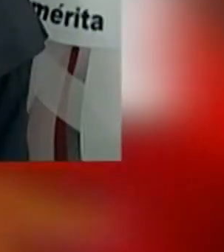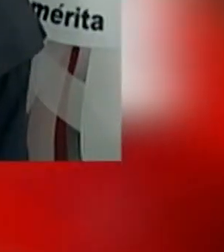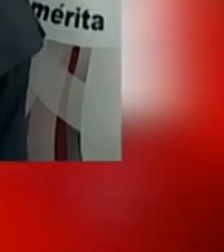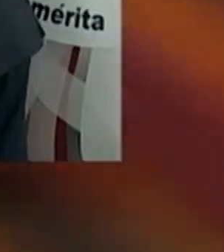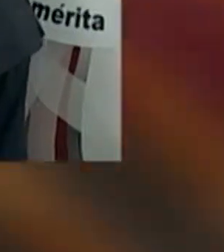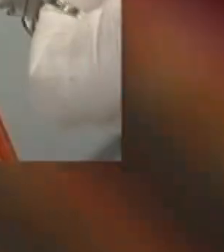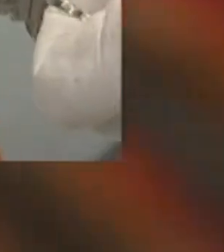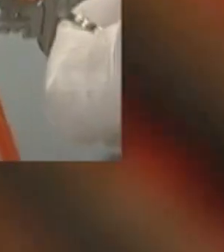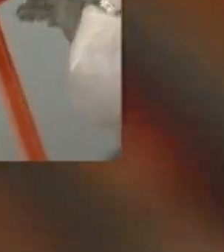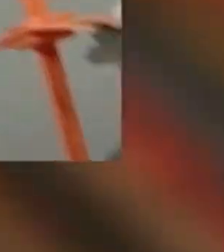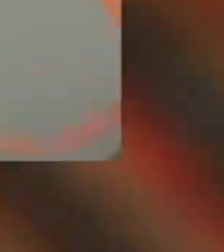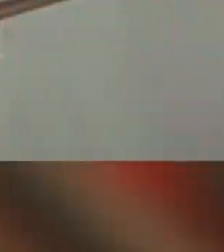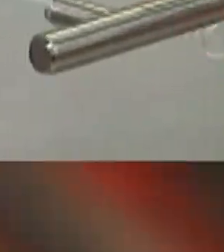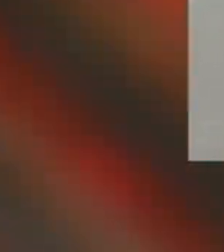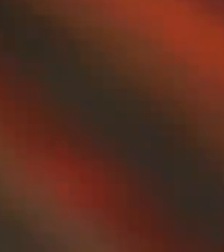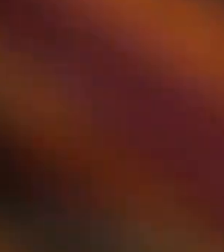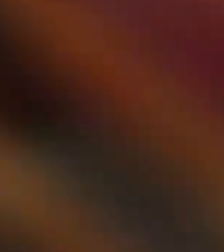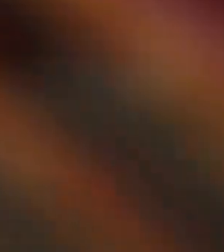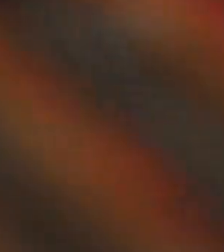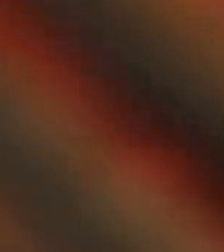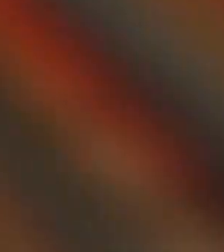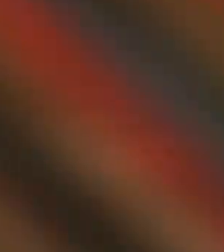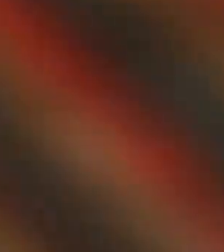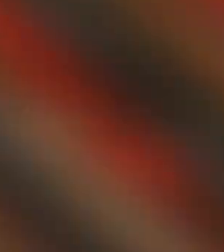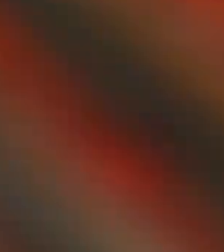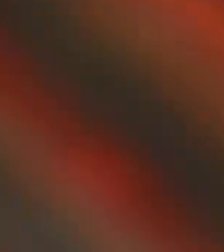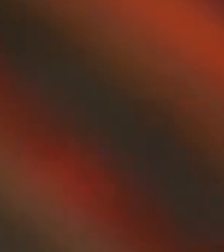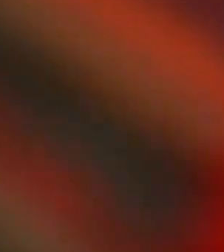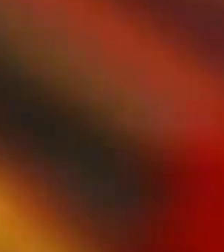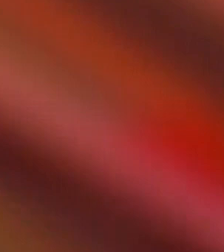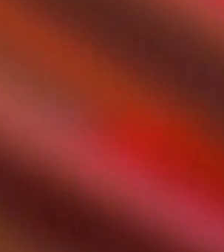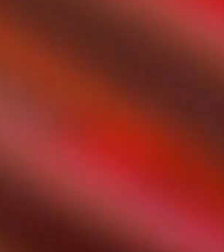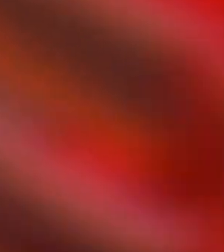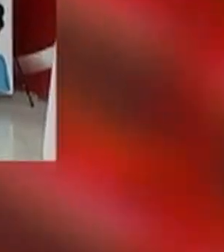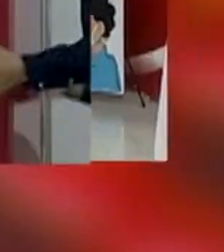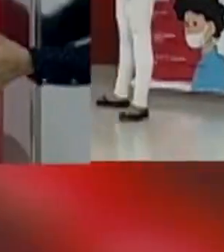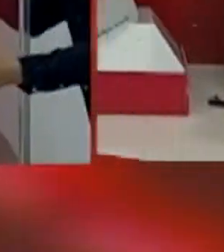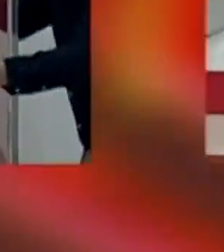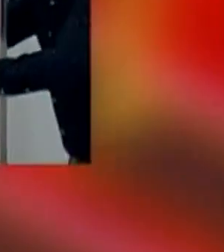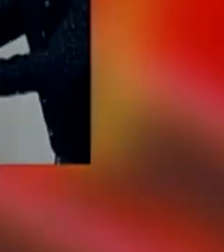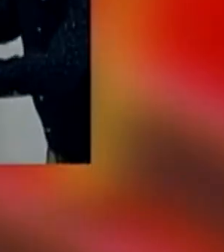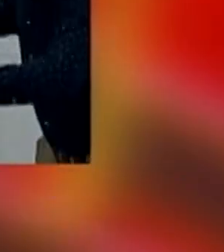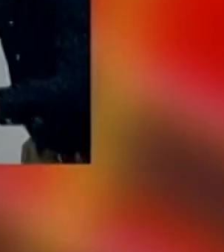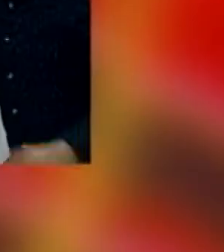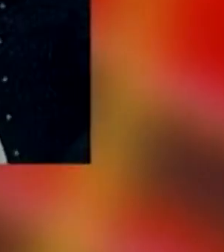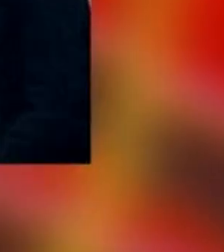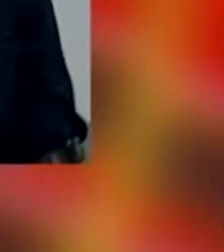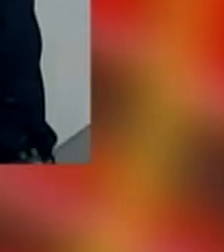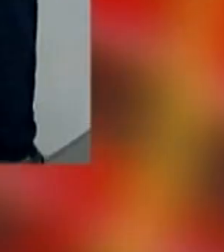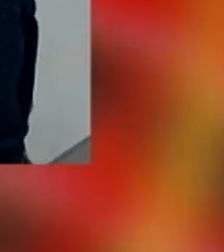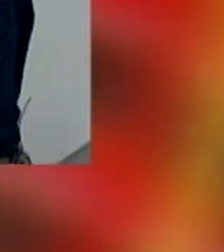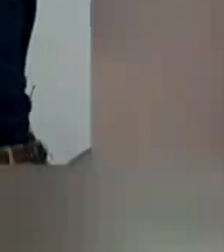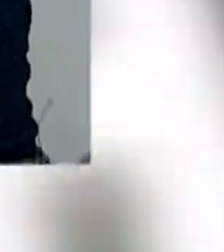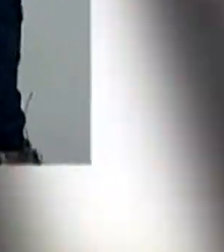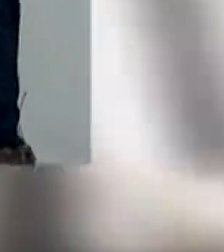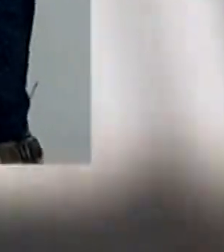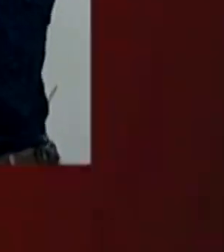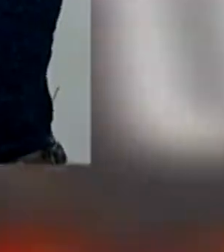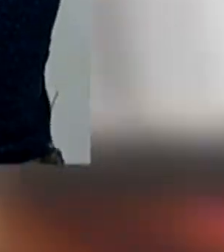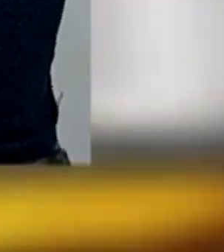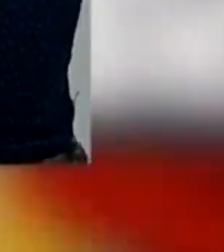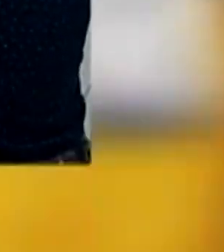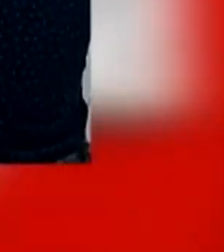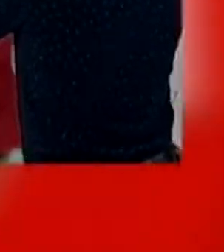No se pierda los divertidos y grandiosos premios que te trae la rueda de la fortuna de la Junta de